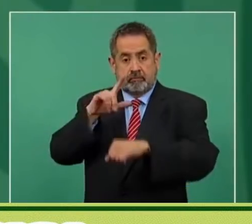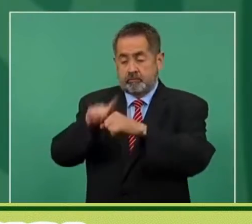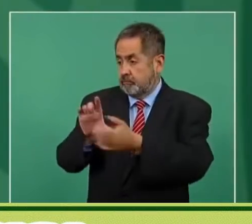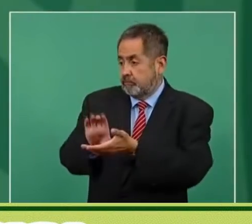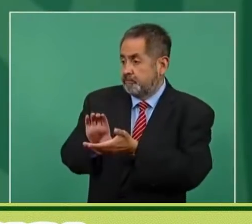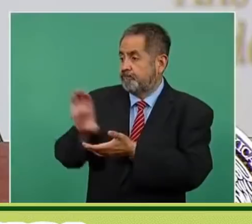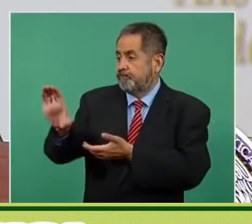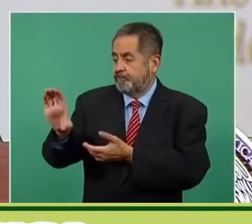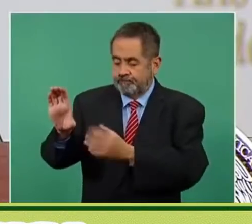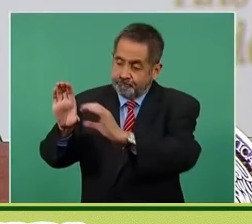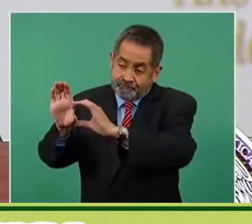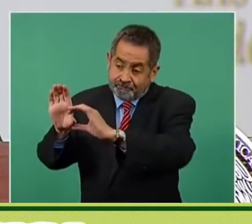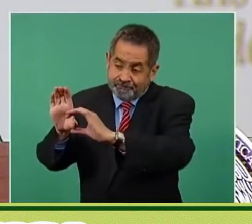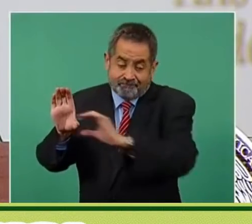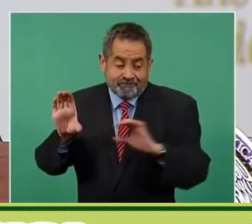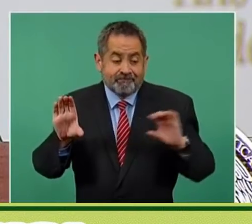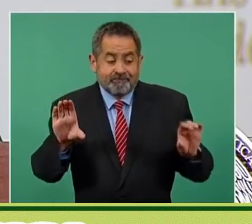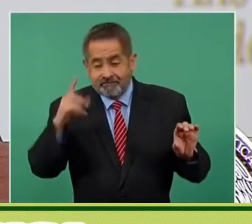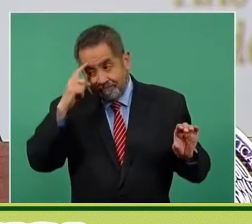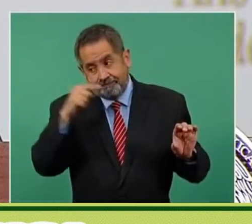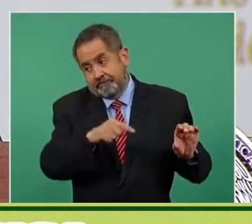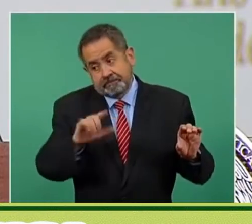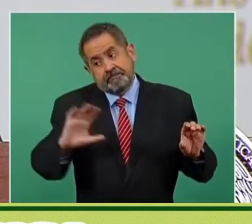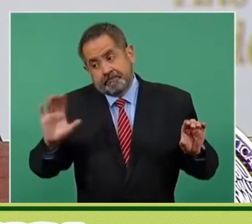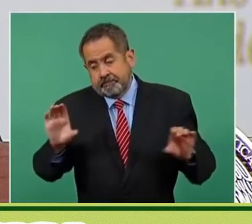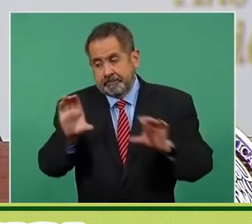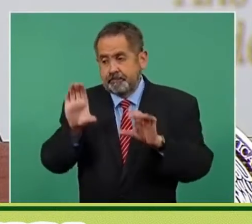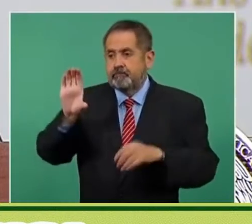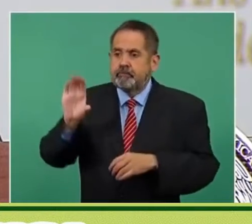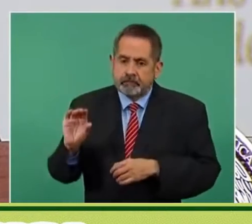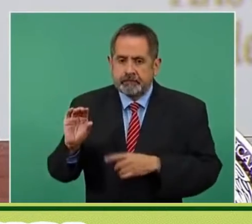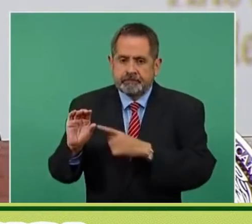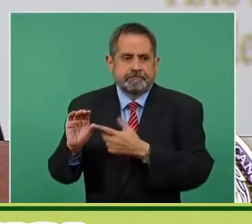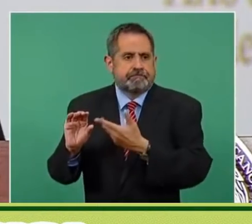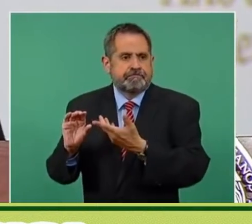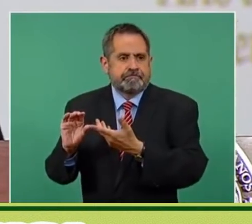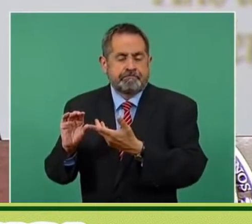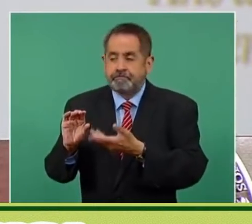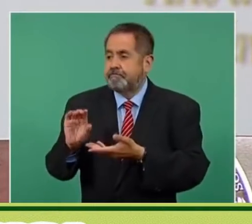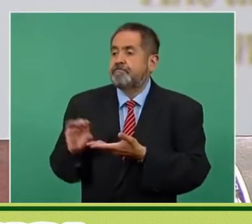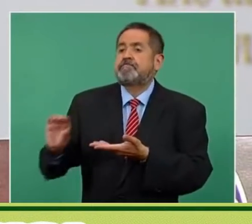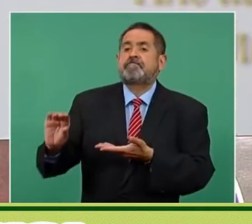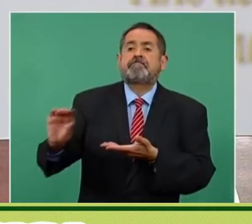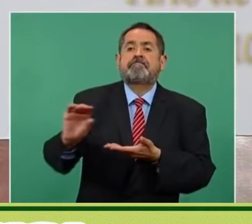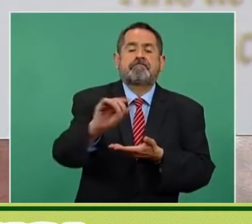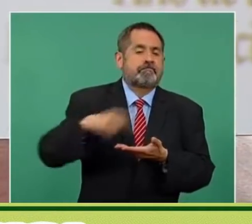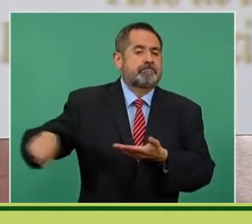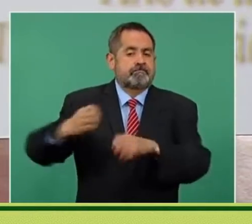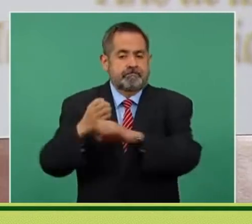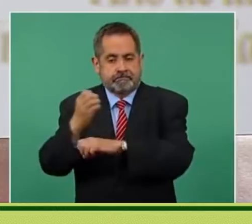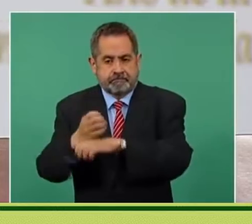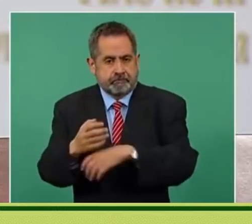este asunto al extremo de que